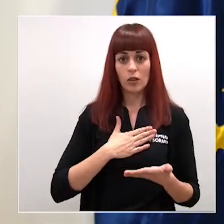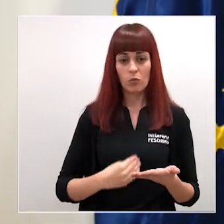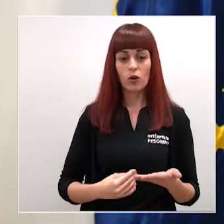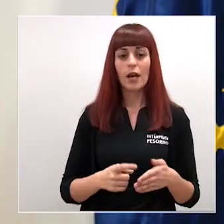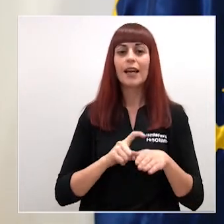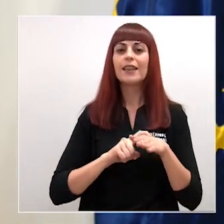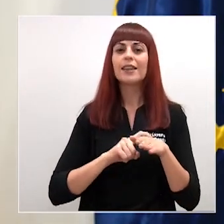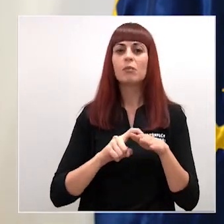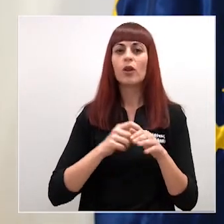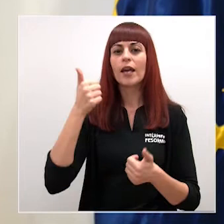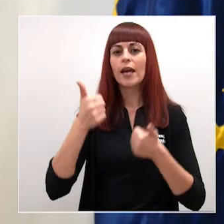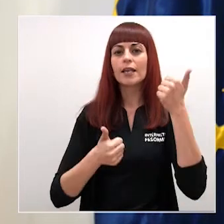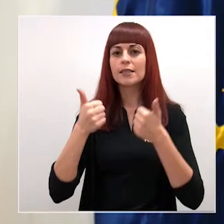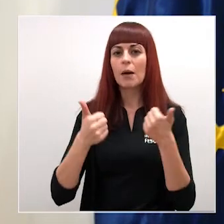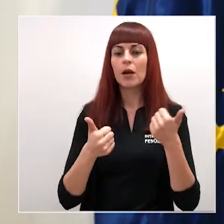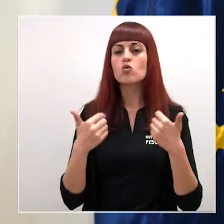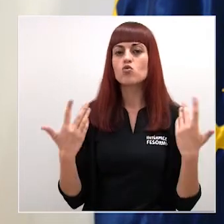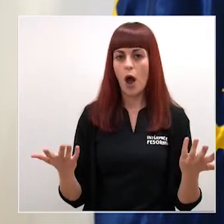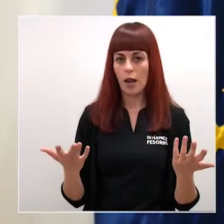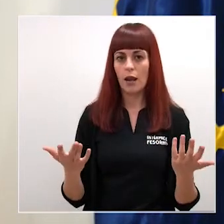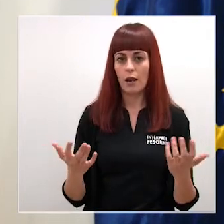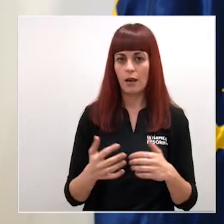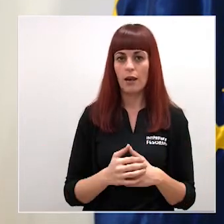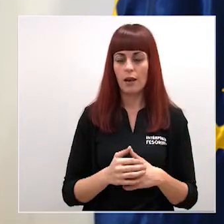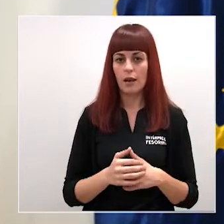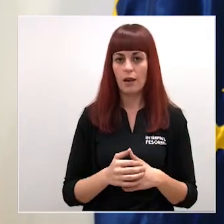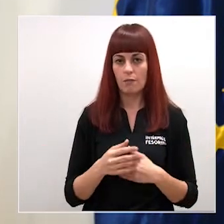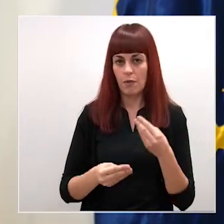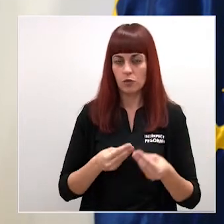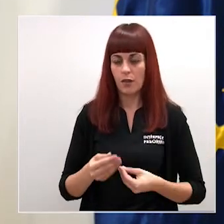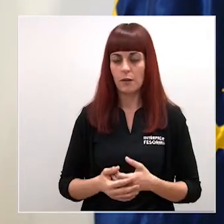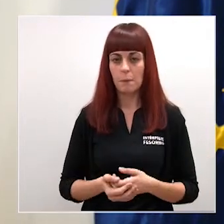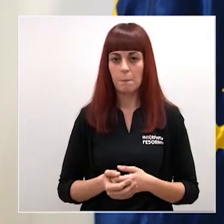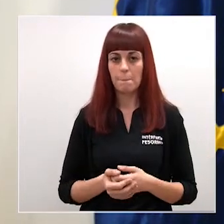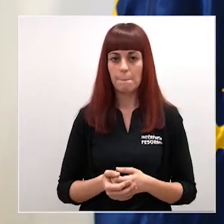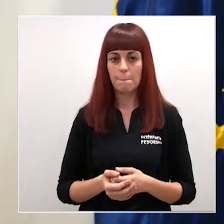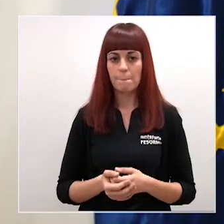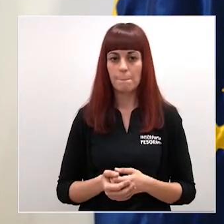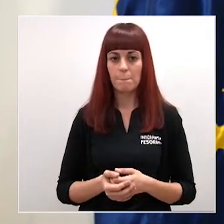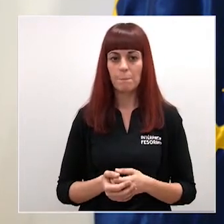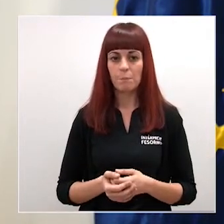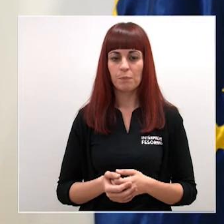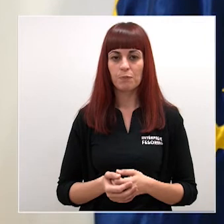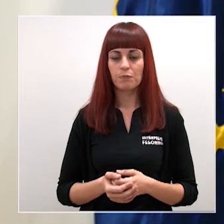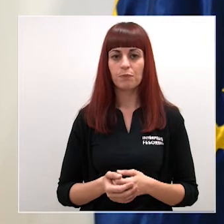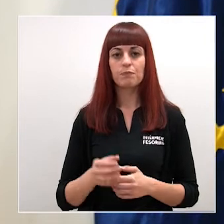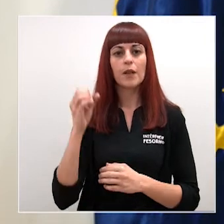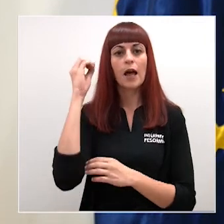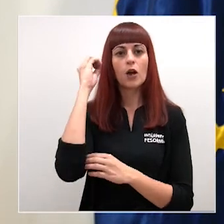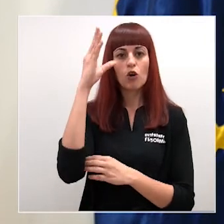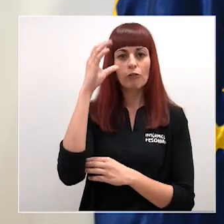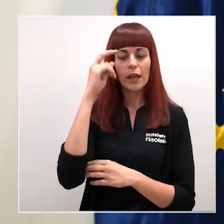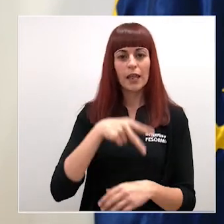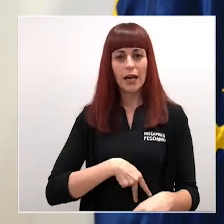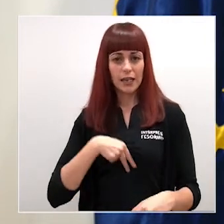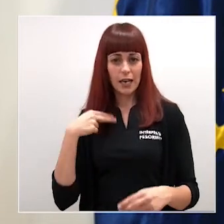tipo de examen que aumentará la opcionalidad de la prueba desde la Conferencia General de Política